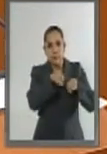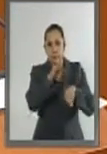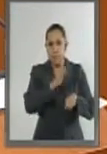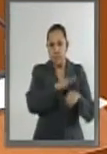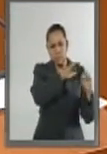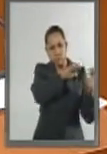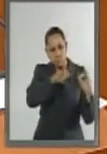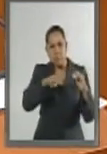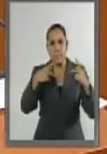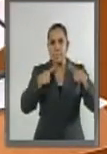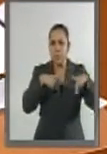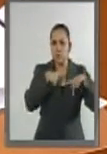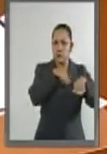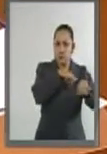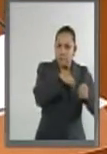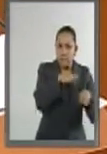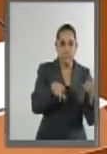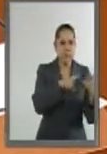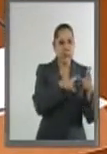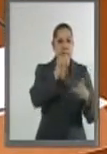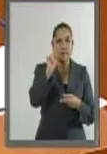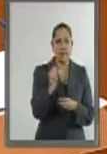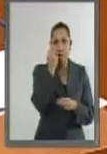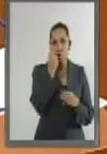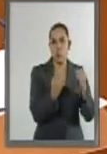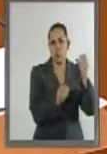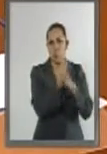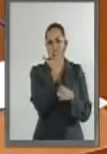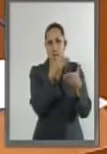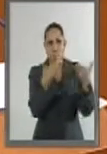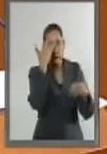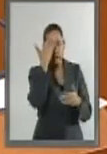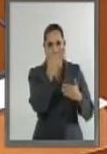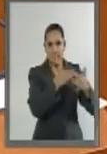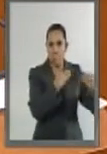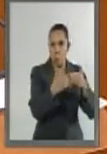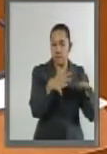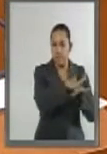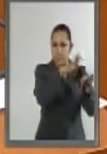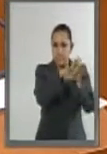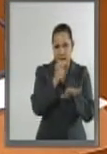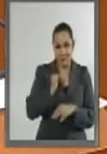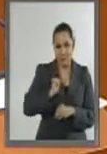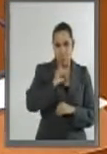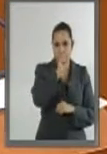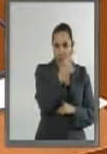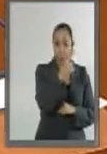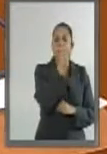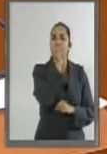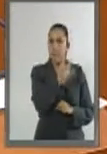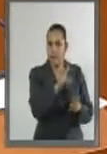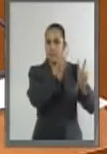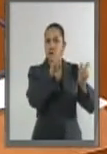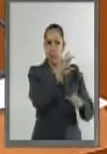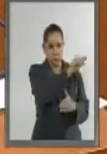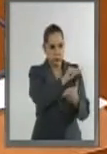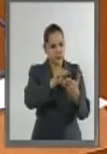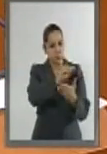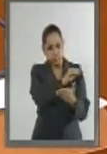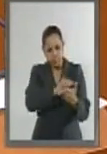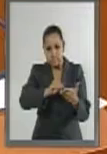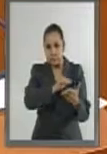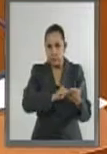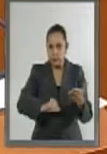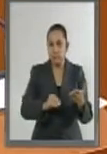aprovechamiento de las nuevas tecnologías del siglo XXI. Compañeras y compañeros legisladores,